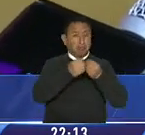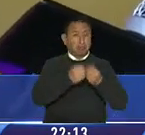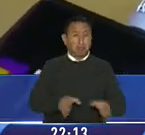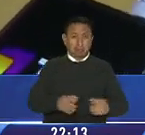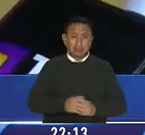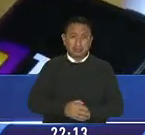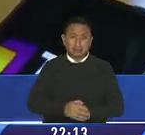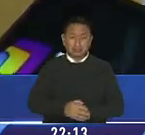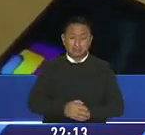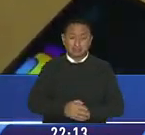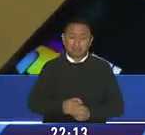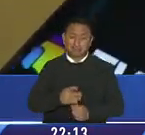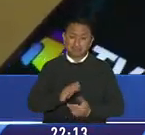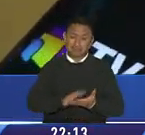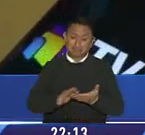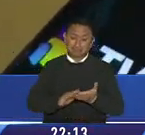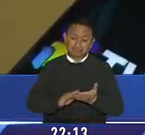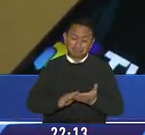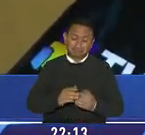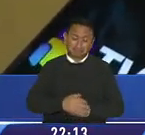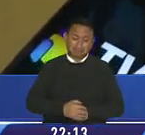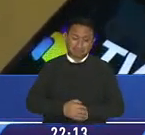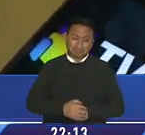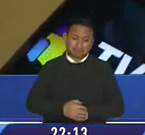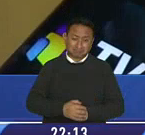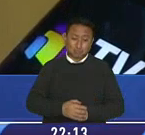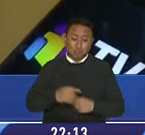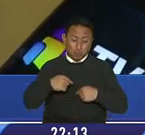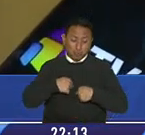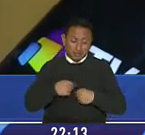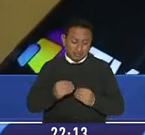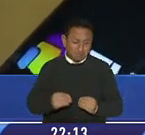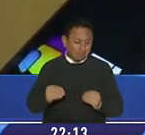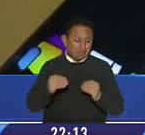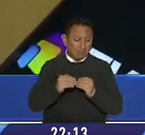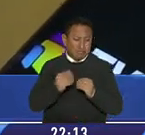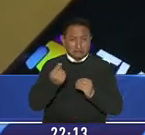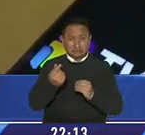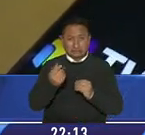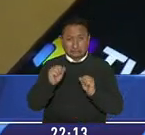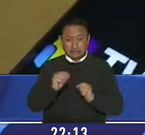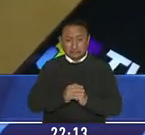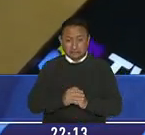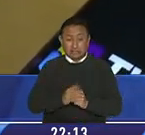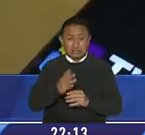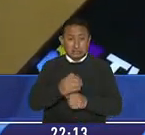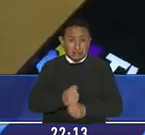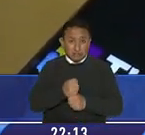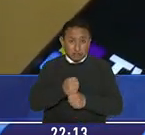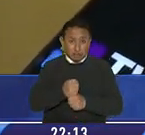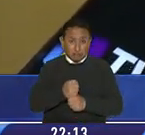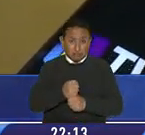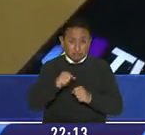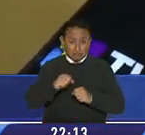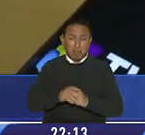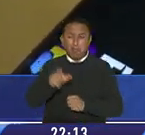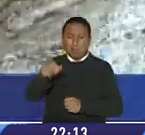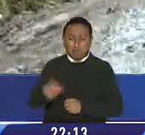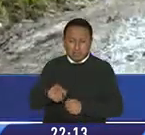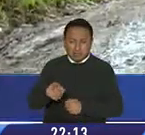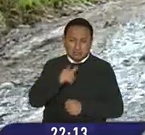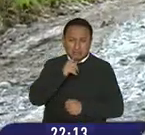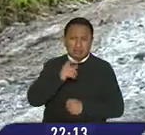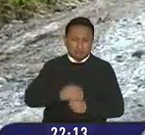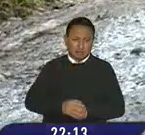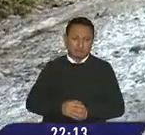Tratar de tener, no sé, qué sé yo, de asegurarse bien con qué persona trata.